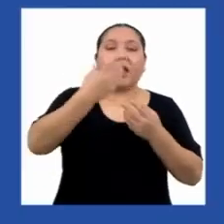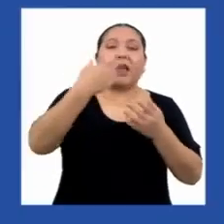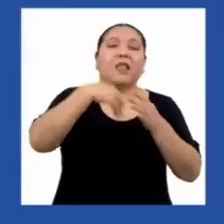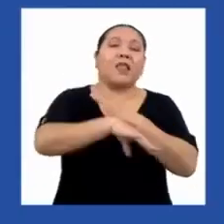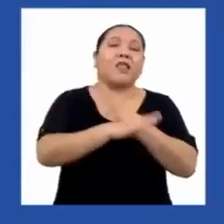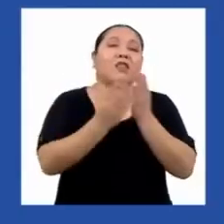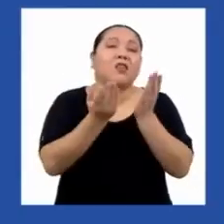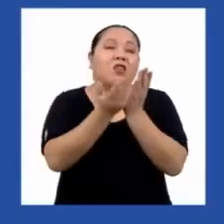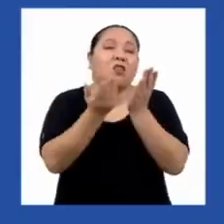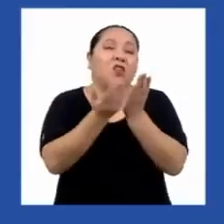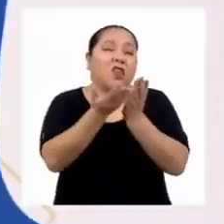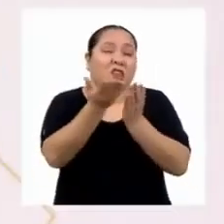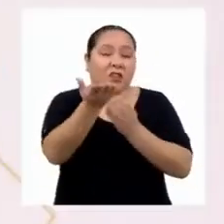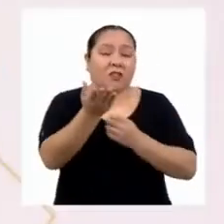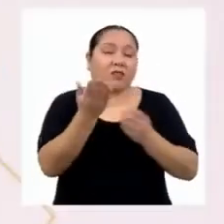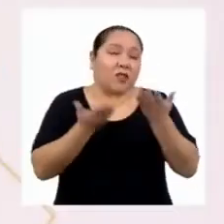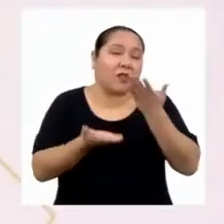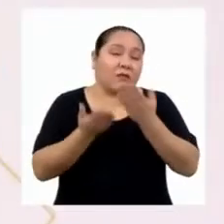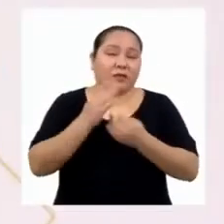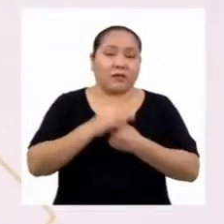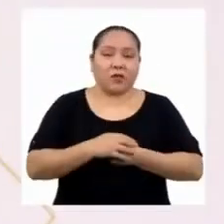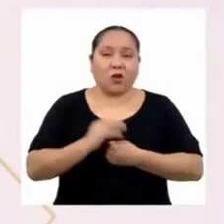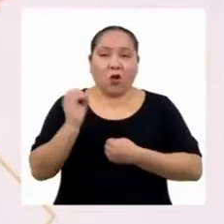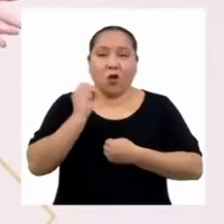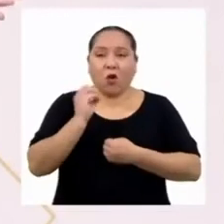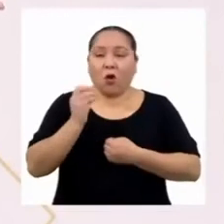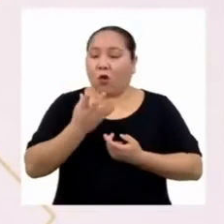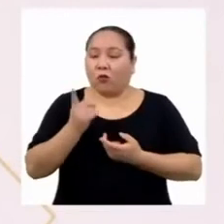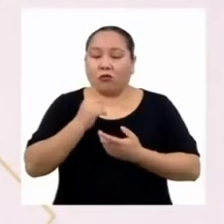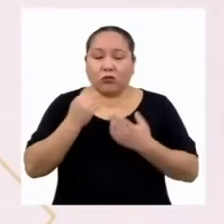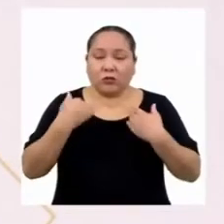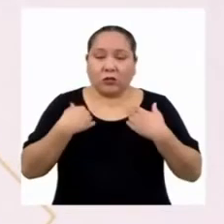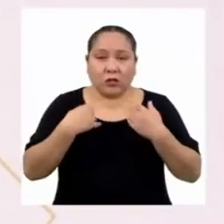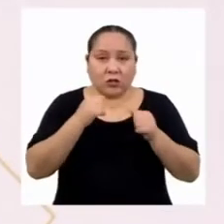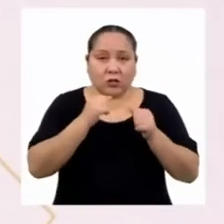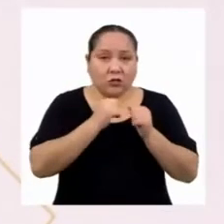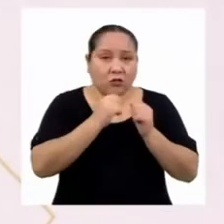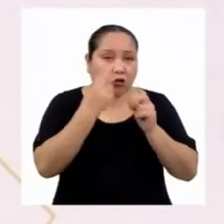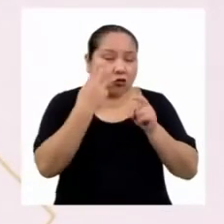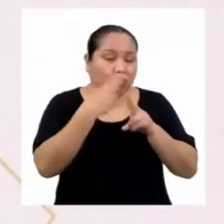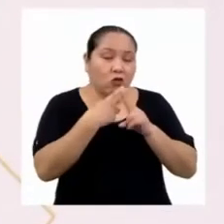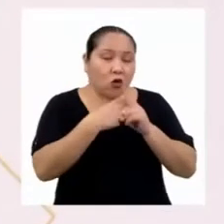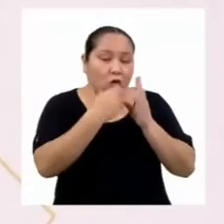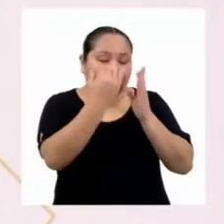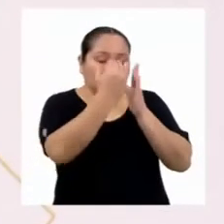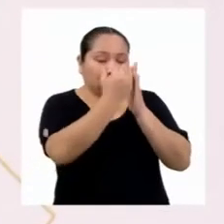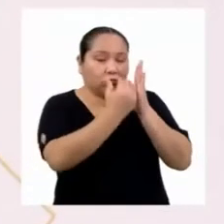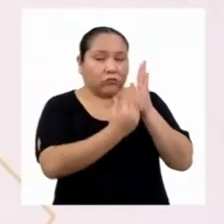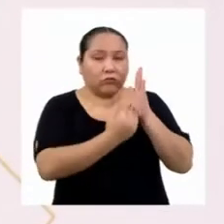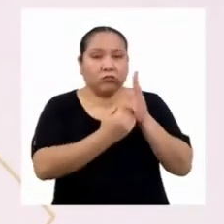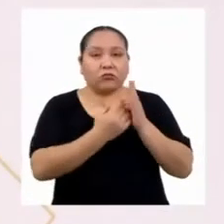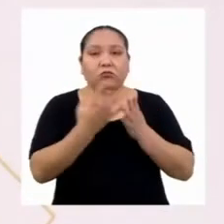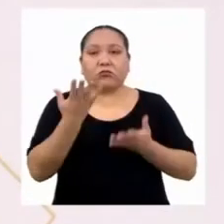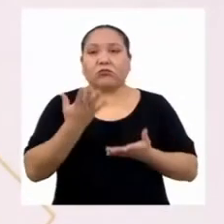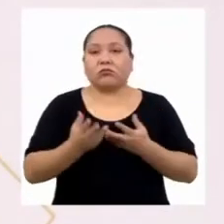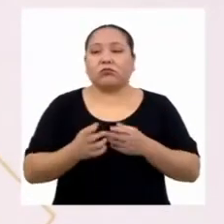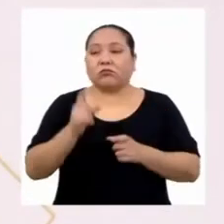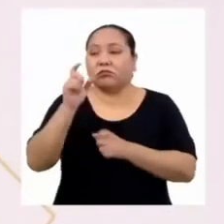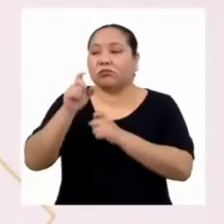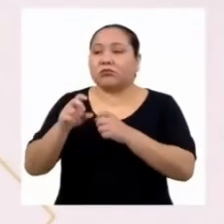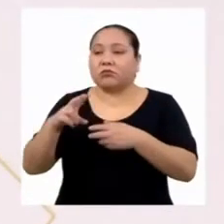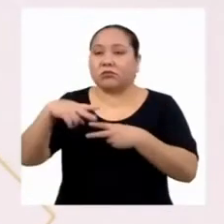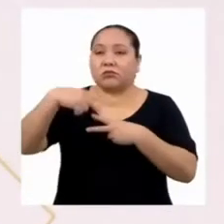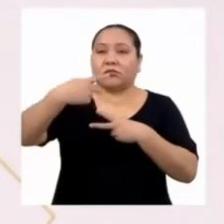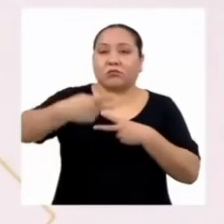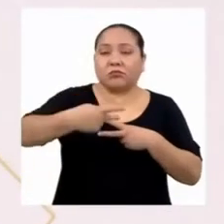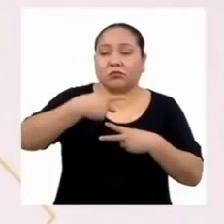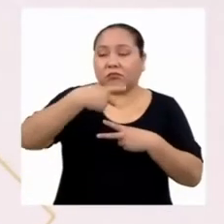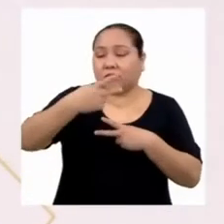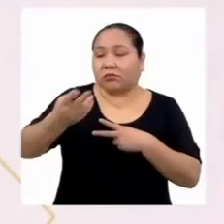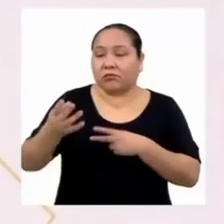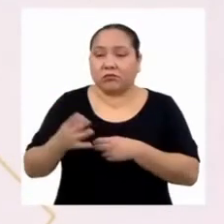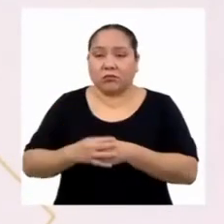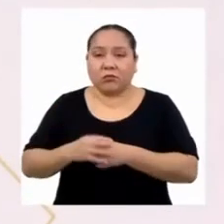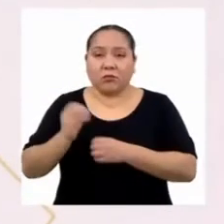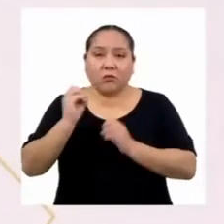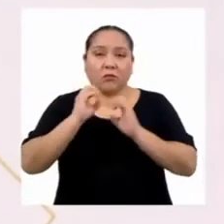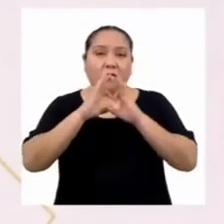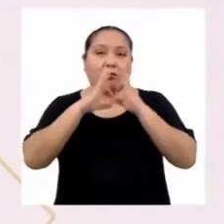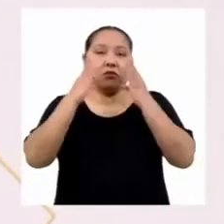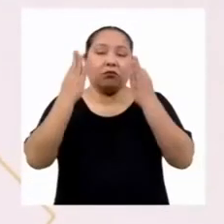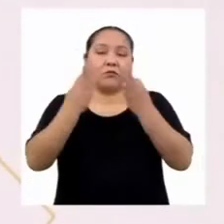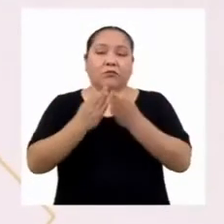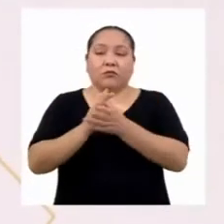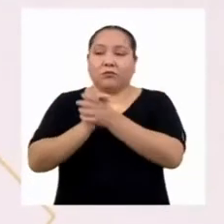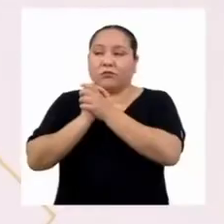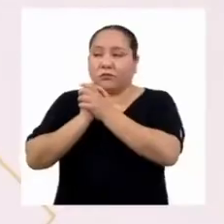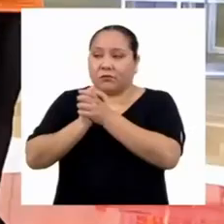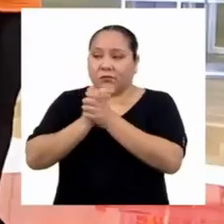de tu colegio. O si no cuentas con los datos, puedes considerar a los miembros de tu barrio, comunidad o familiares de tus